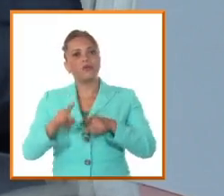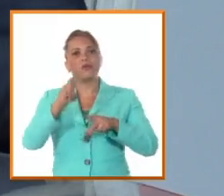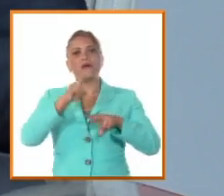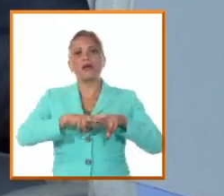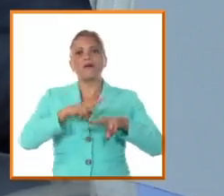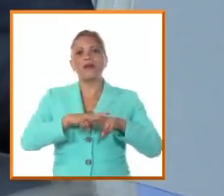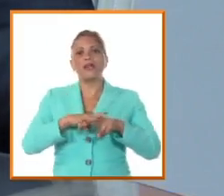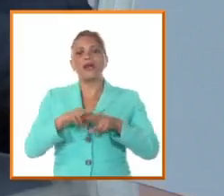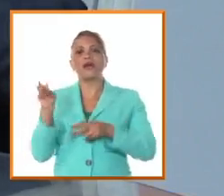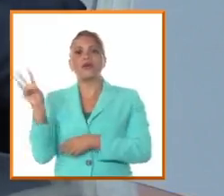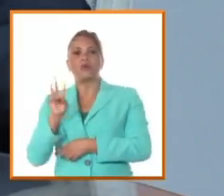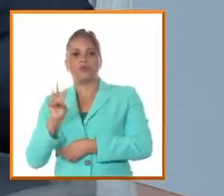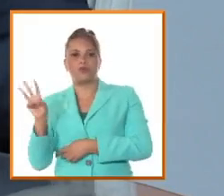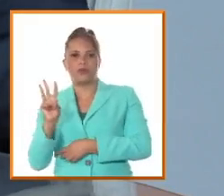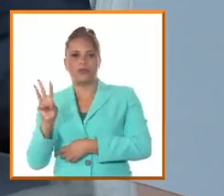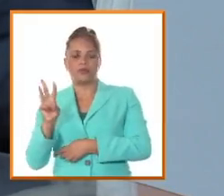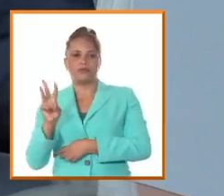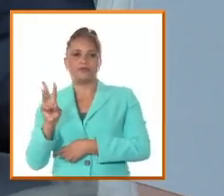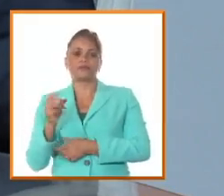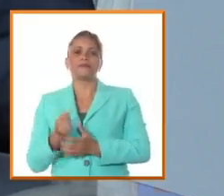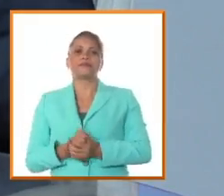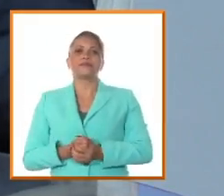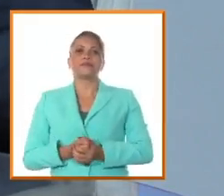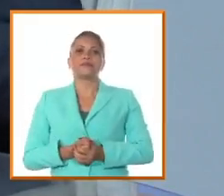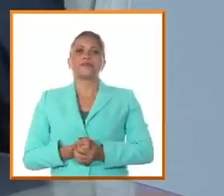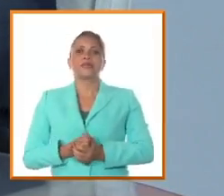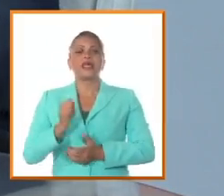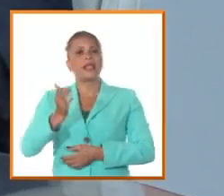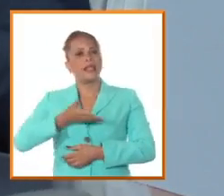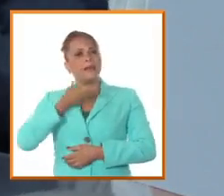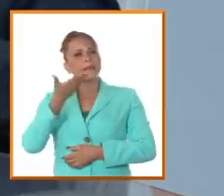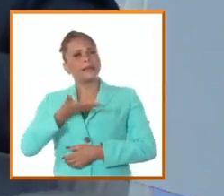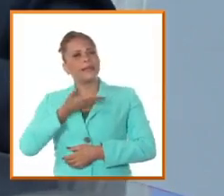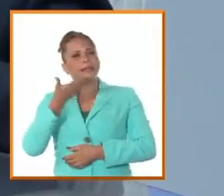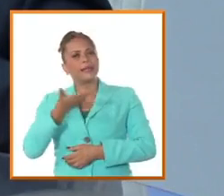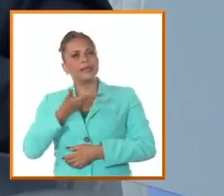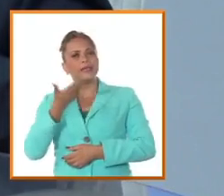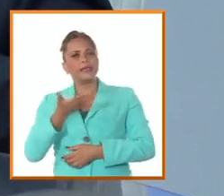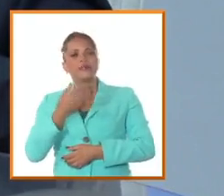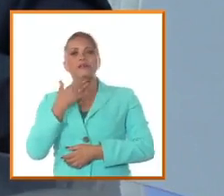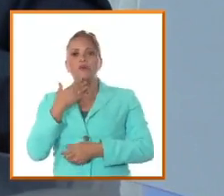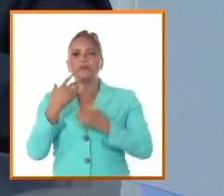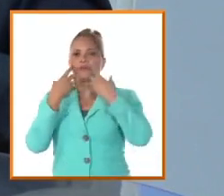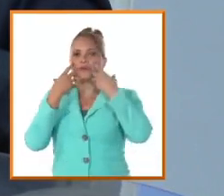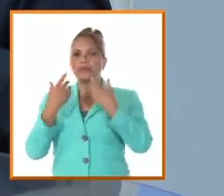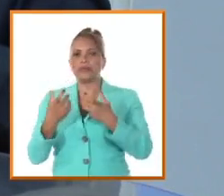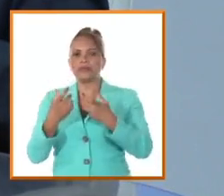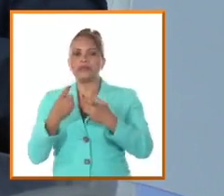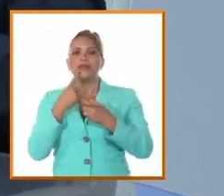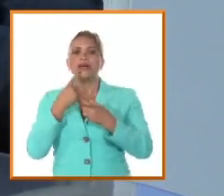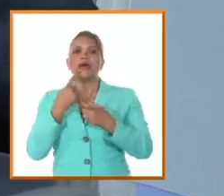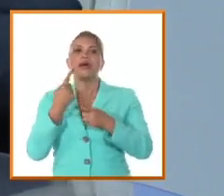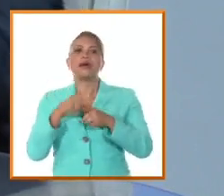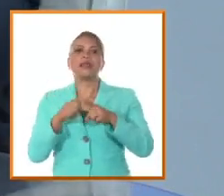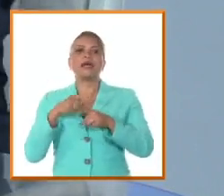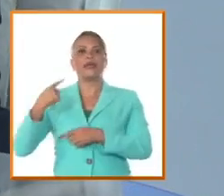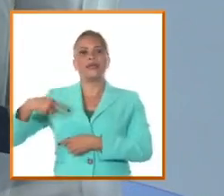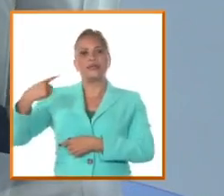La prédica del lugareño fue fundamental en la generación anterior a Ignacio Aramonte.